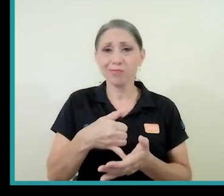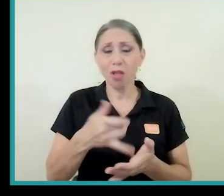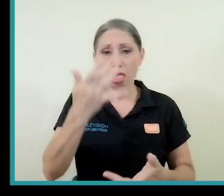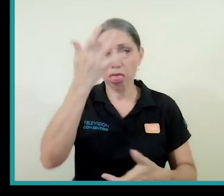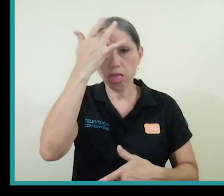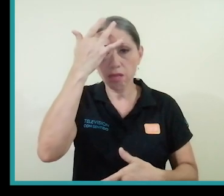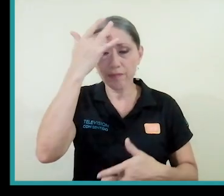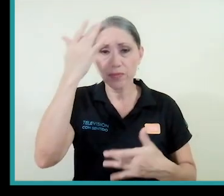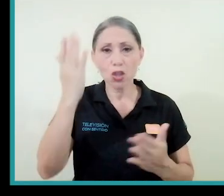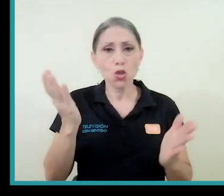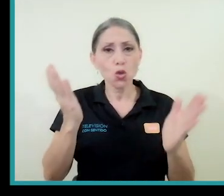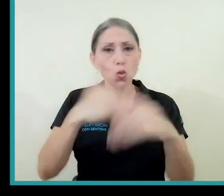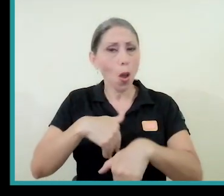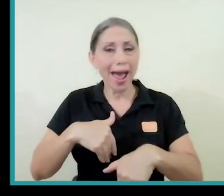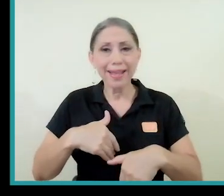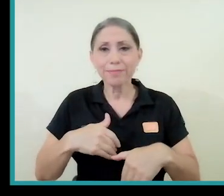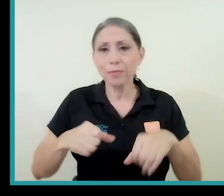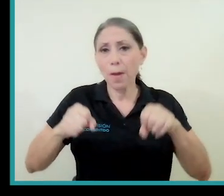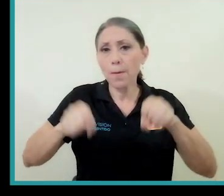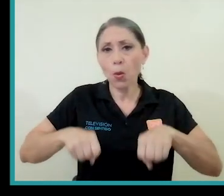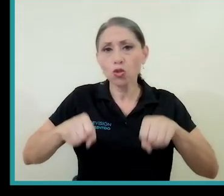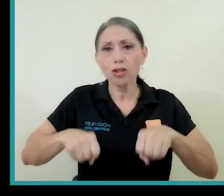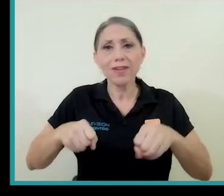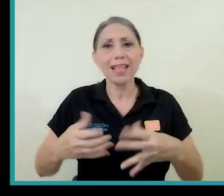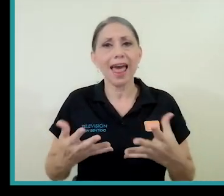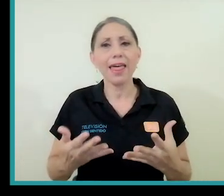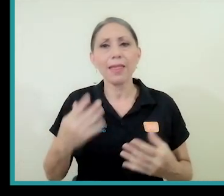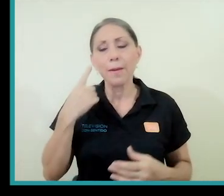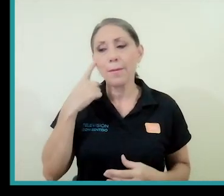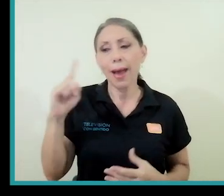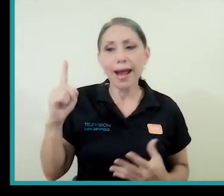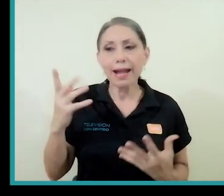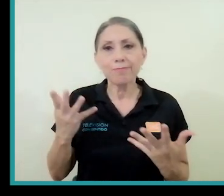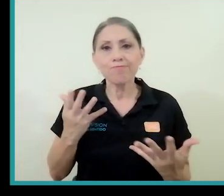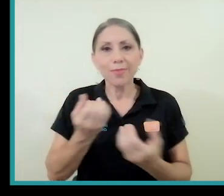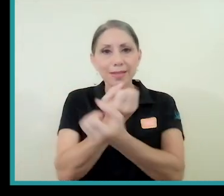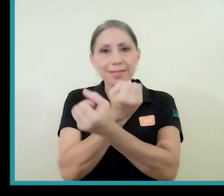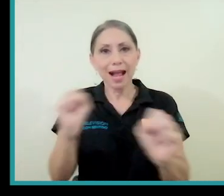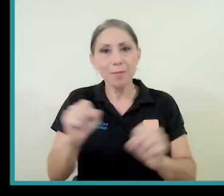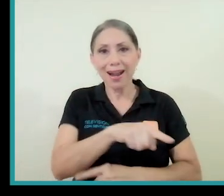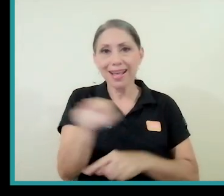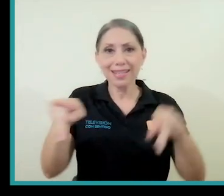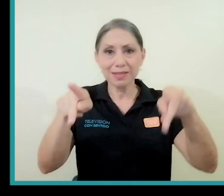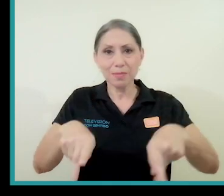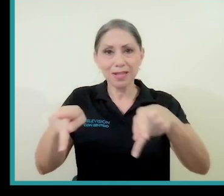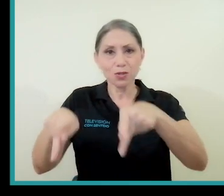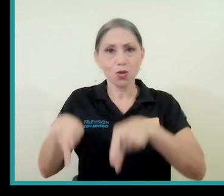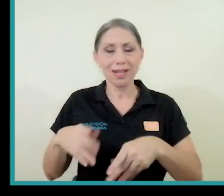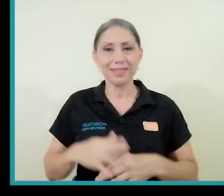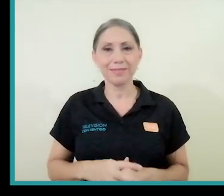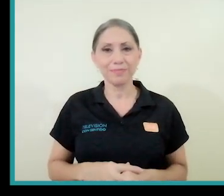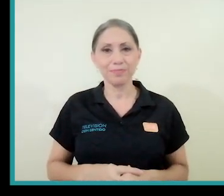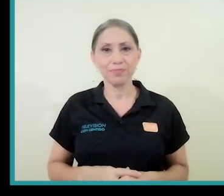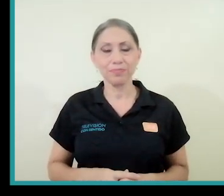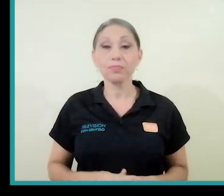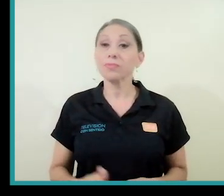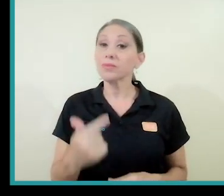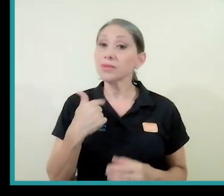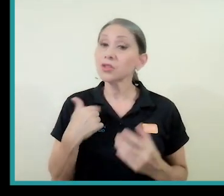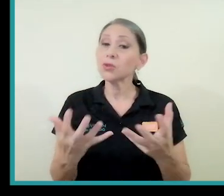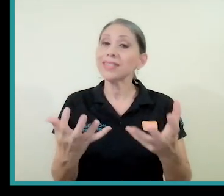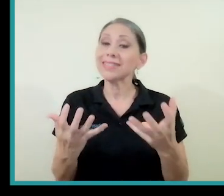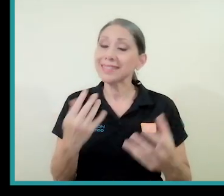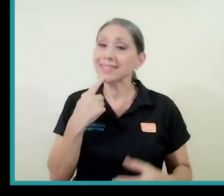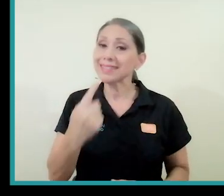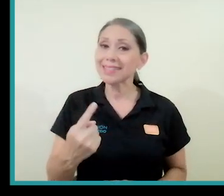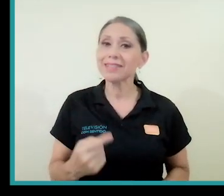no hay ninguna posibilidad, digamos, para salvar a esas personas. Entonces, yo